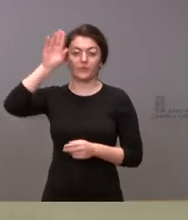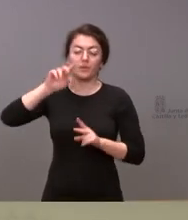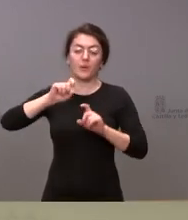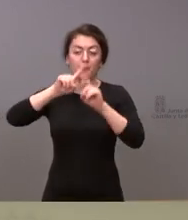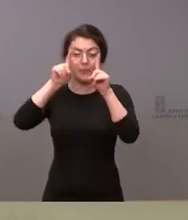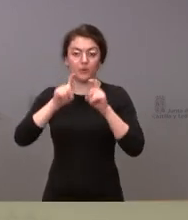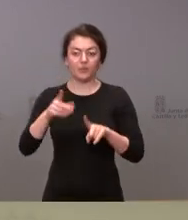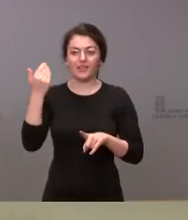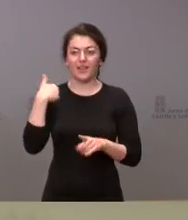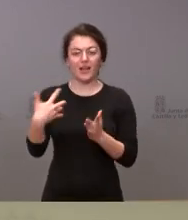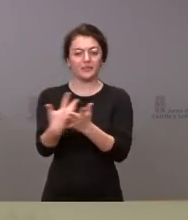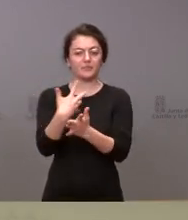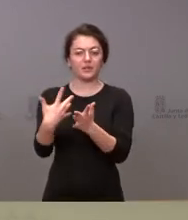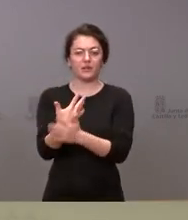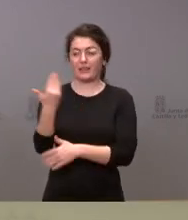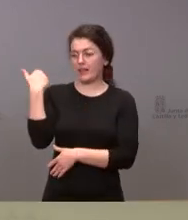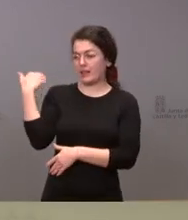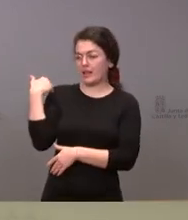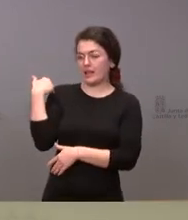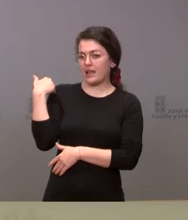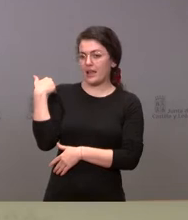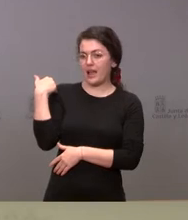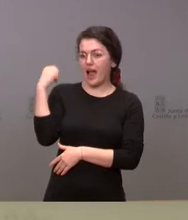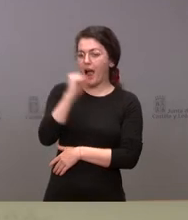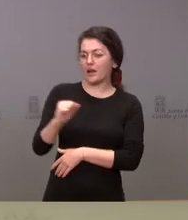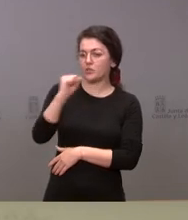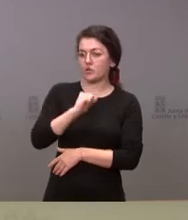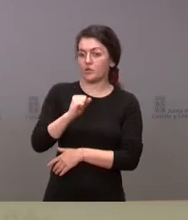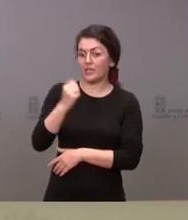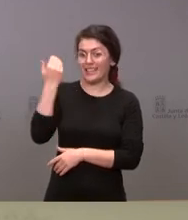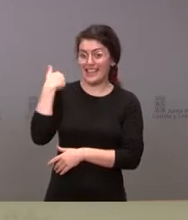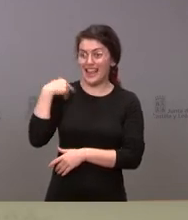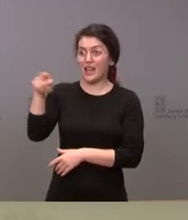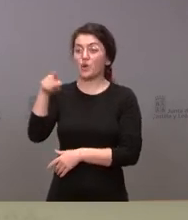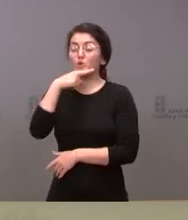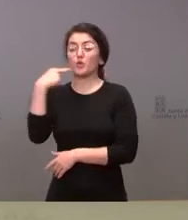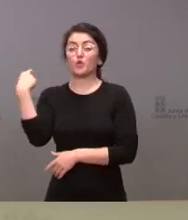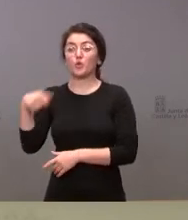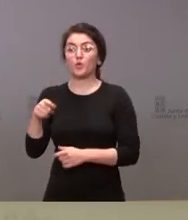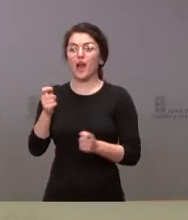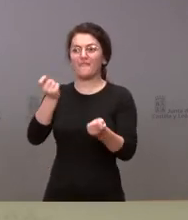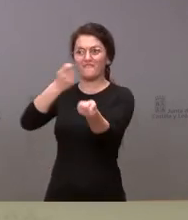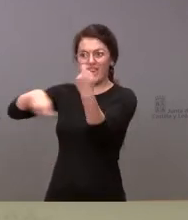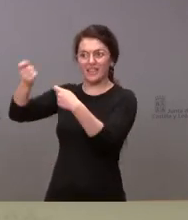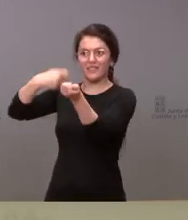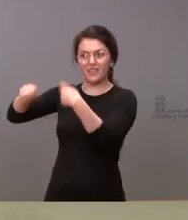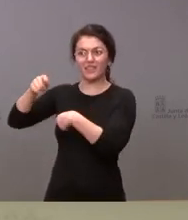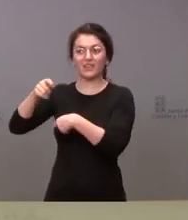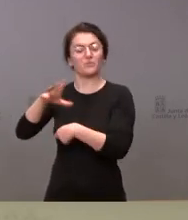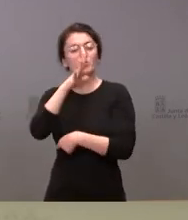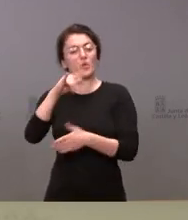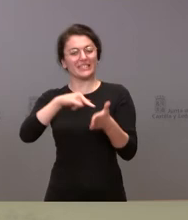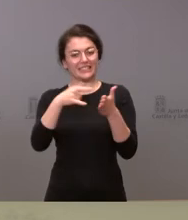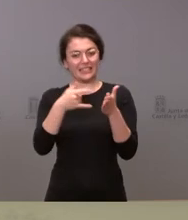explicado que en los últimos años habían apostado por Rusia como mercado de exportaciones en relación a la estrategia de internacionalización de